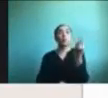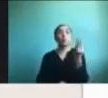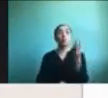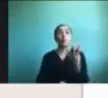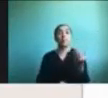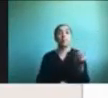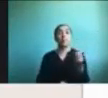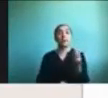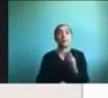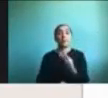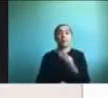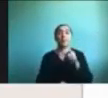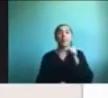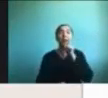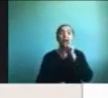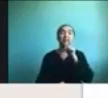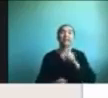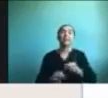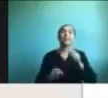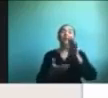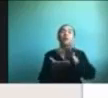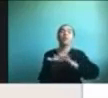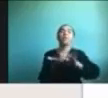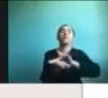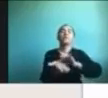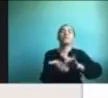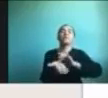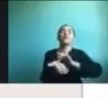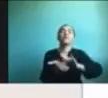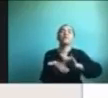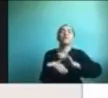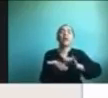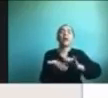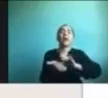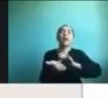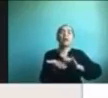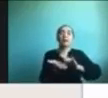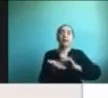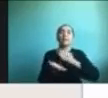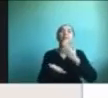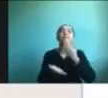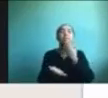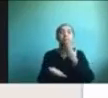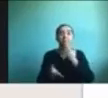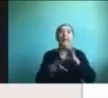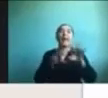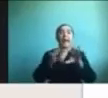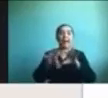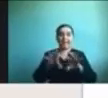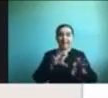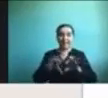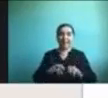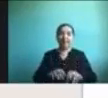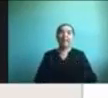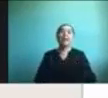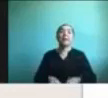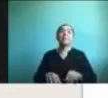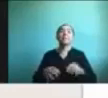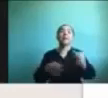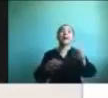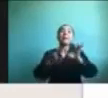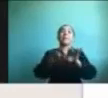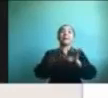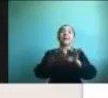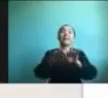aprendiendo el cajetín braille hay actividades también para ellos y también actividades para máquina de perkins ya si se